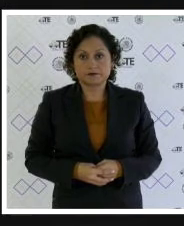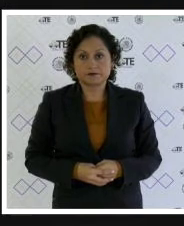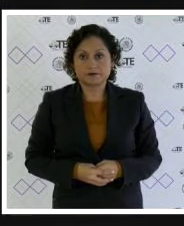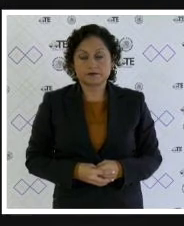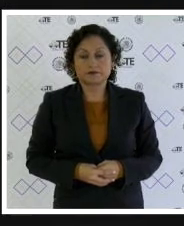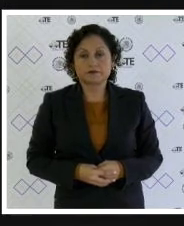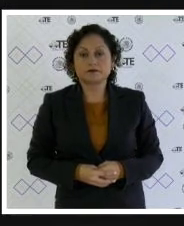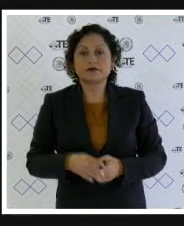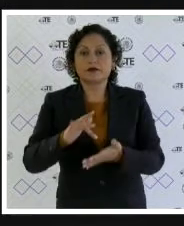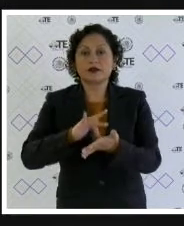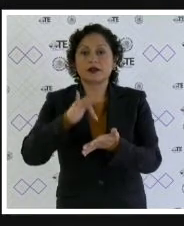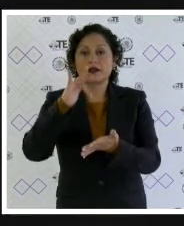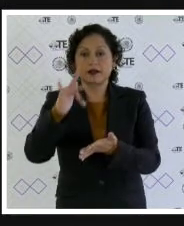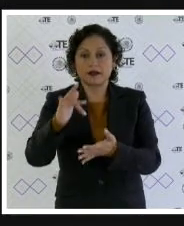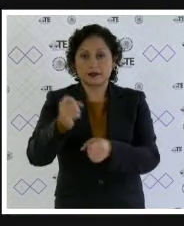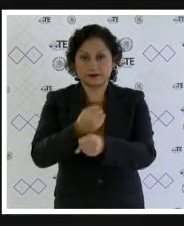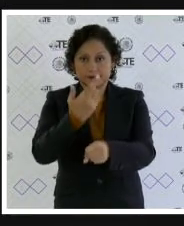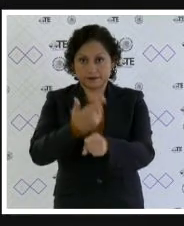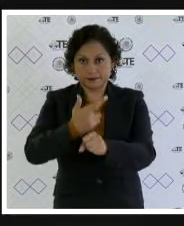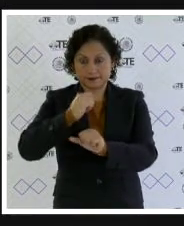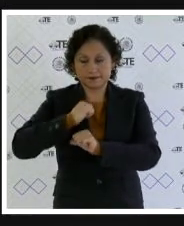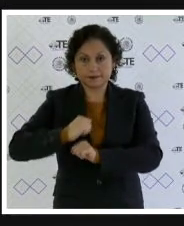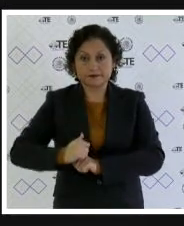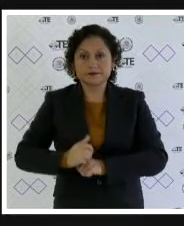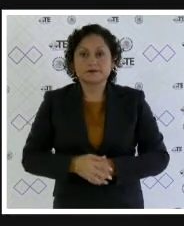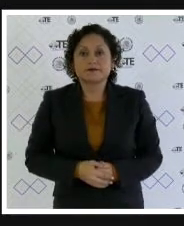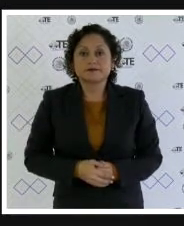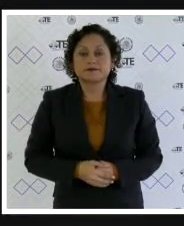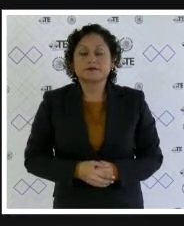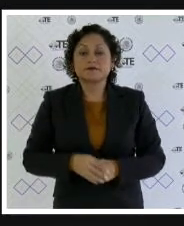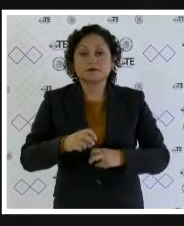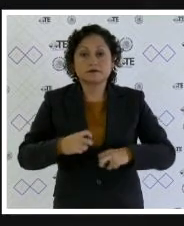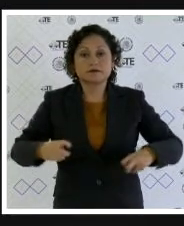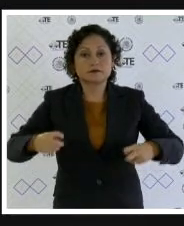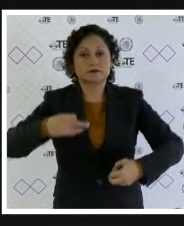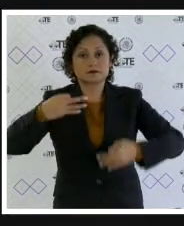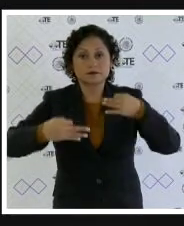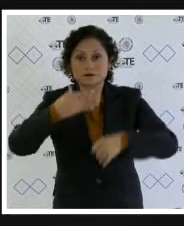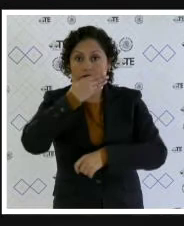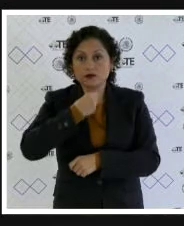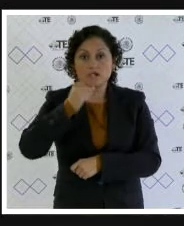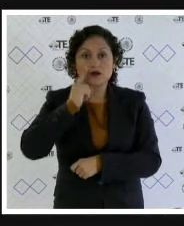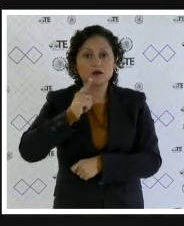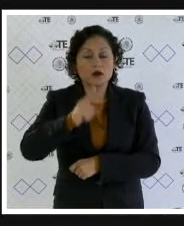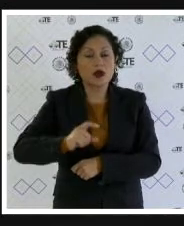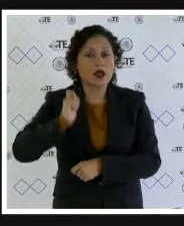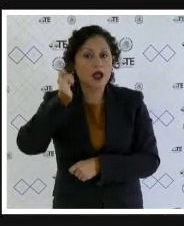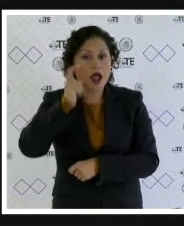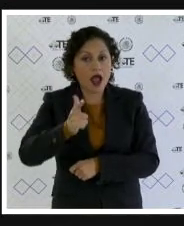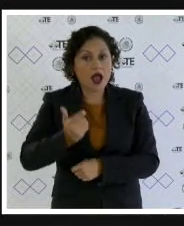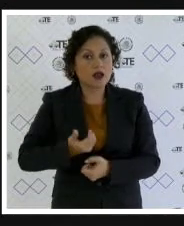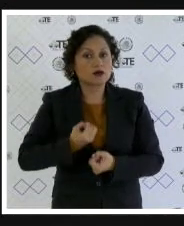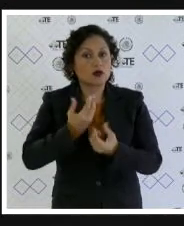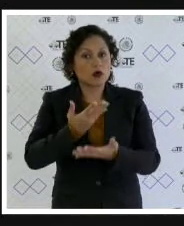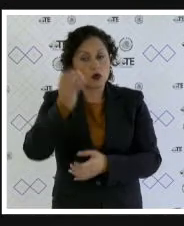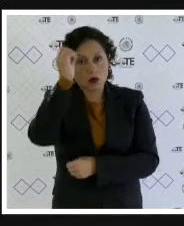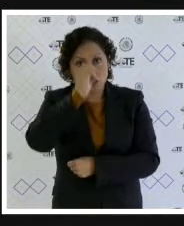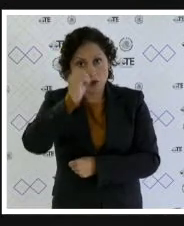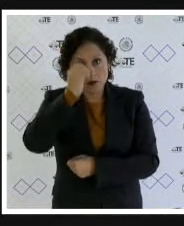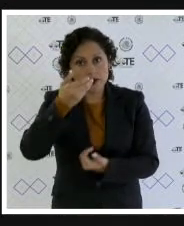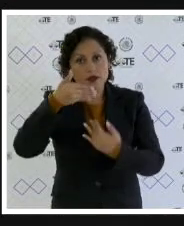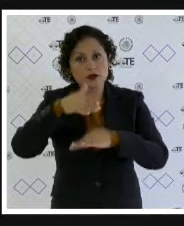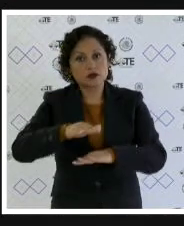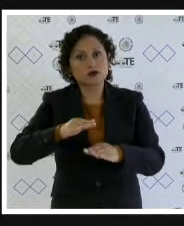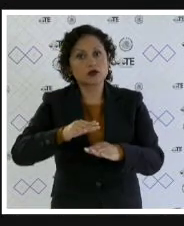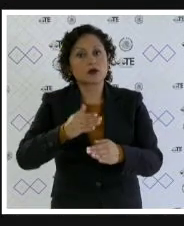muchas gracias secretario general magistradas magistrados les pregunto si alguien desea tener alguna intervención respecto de los